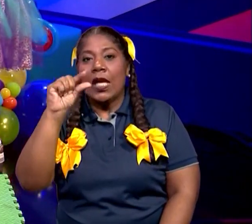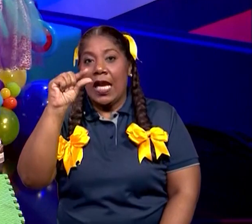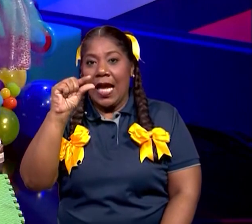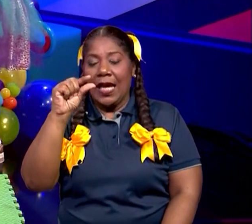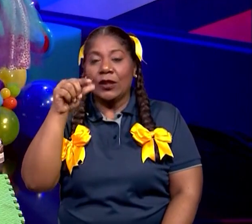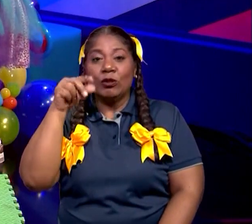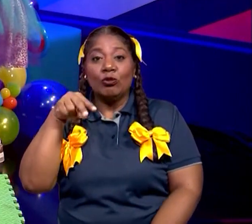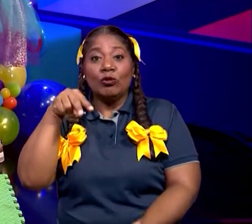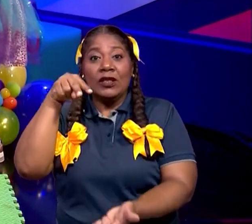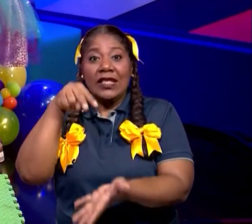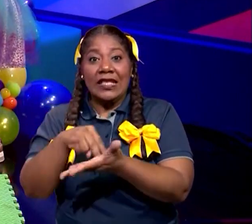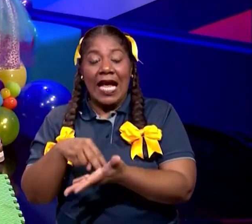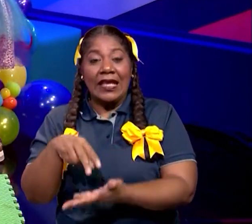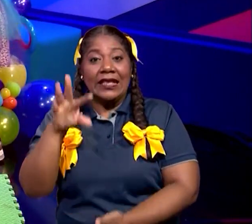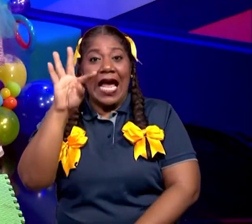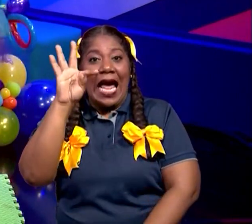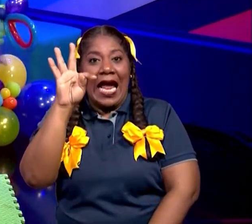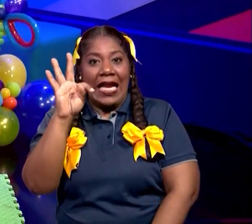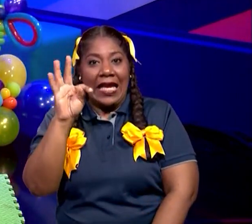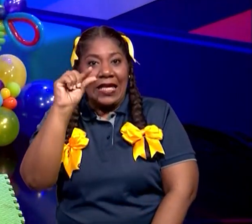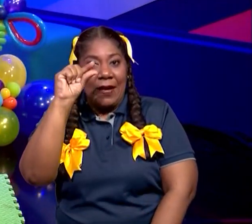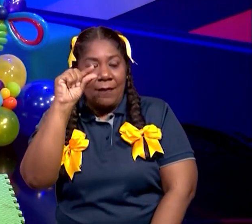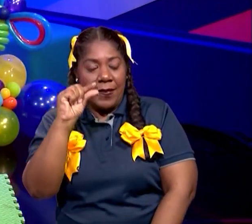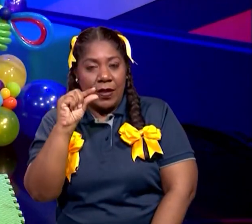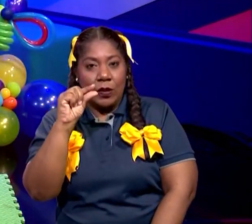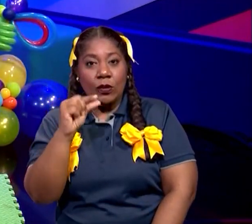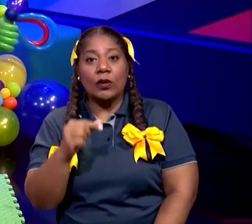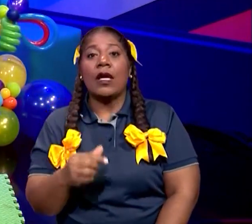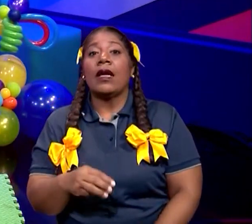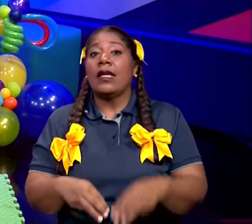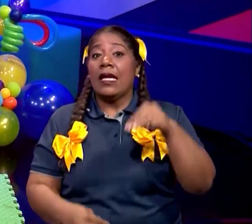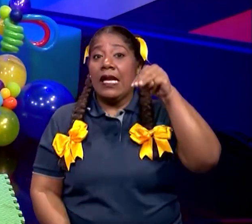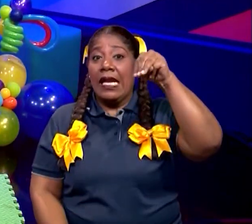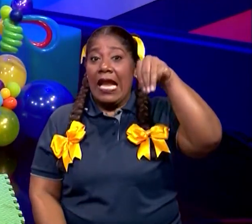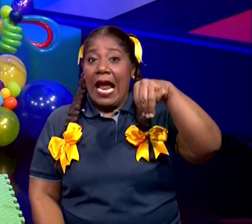Minúscula. Y ahora vamos a ponernos donde está la M mayúscula.